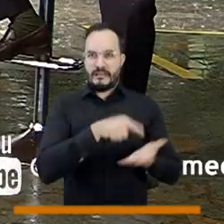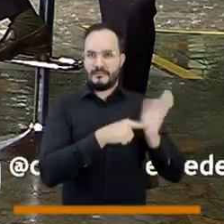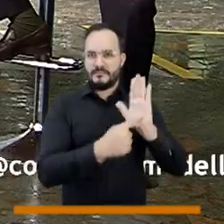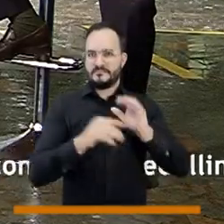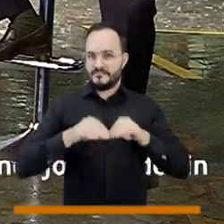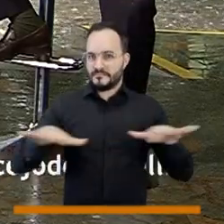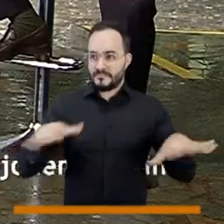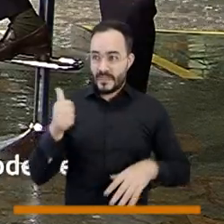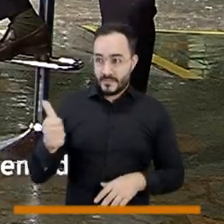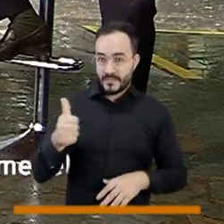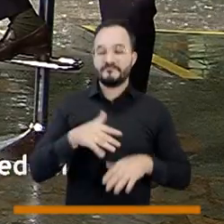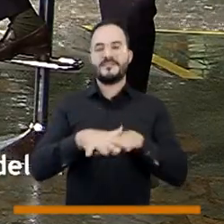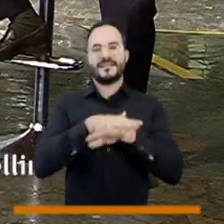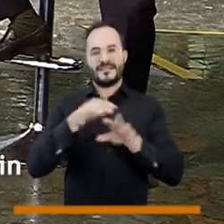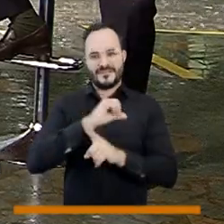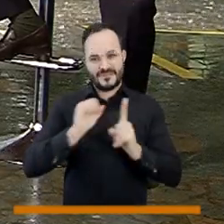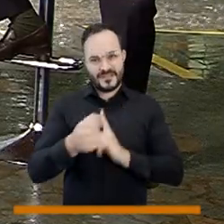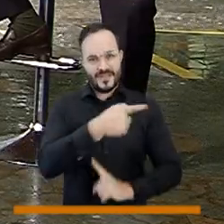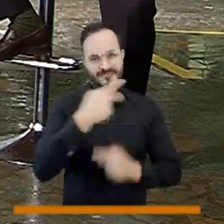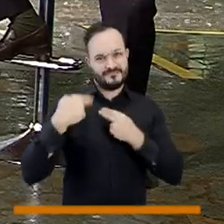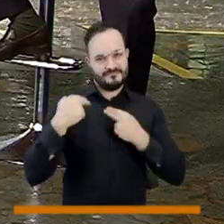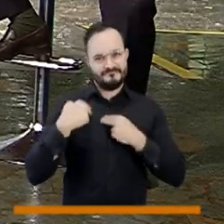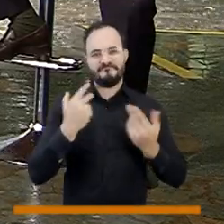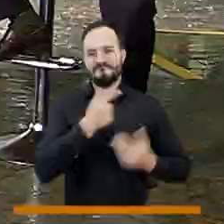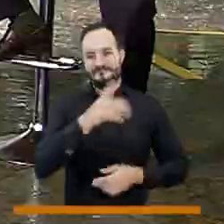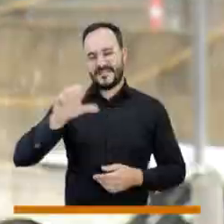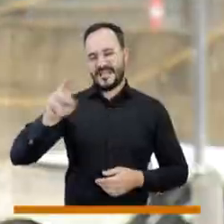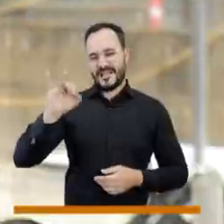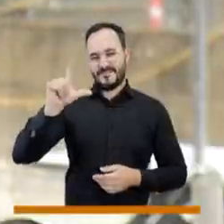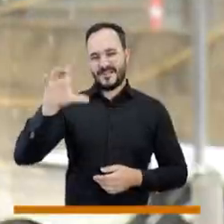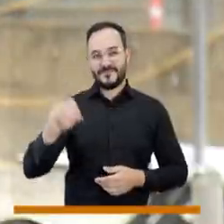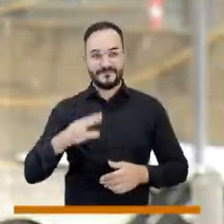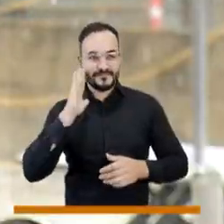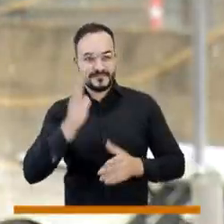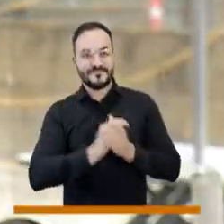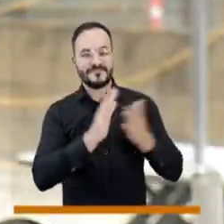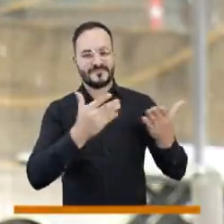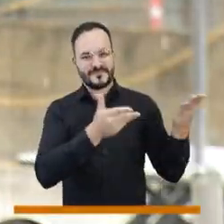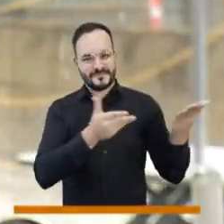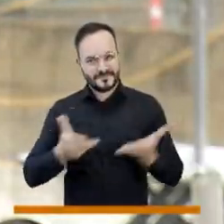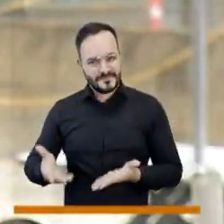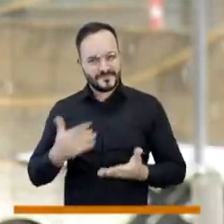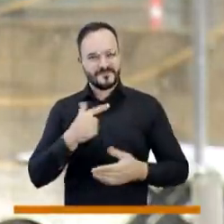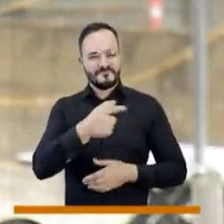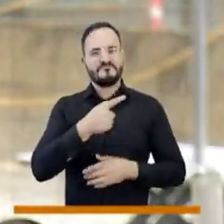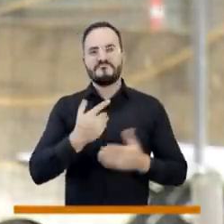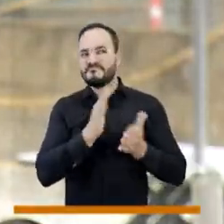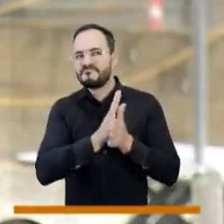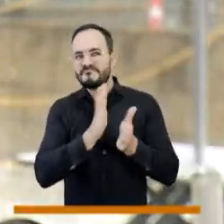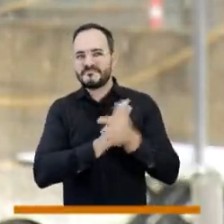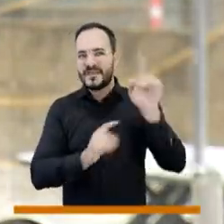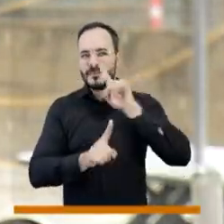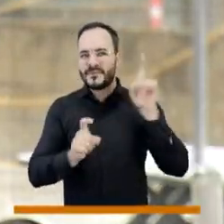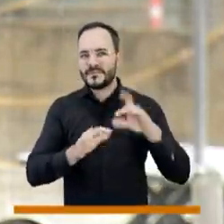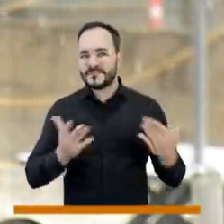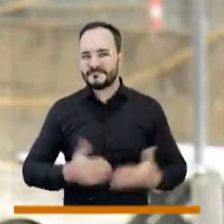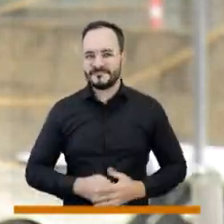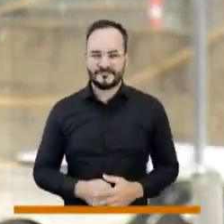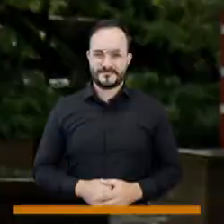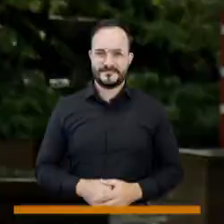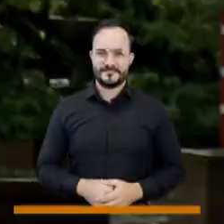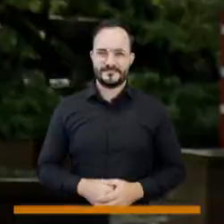como siempre, en las redes sociales está al frente de nuestros televidentes. Bienvenido a este, el espacio del Consejo de Medellín.